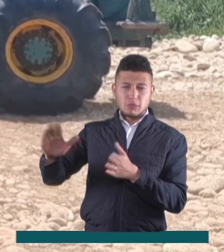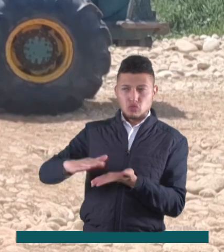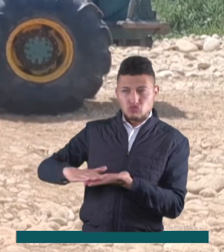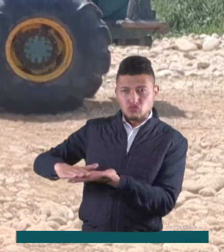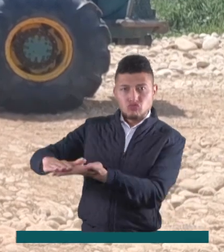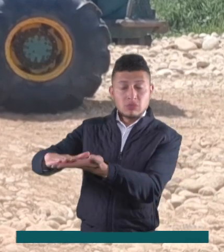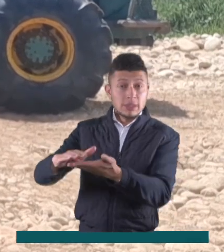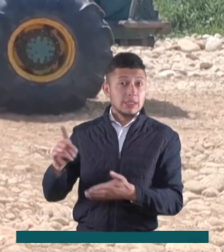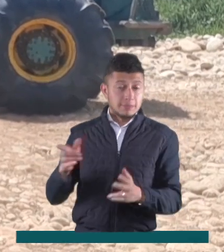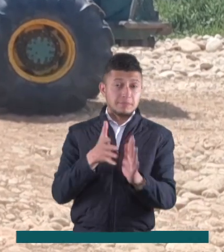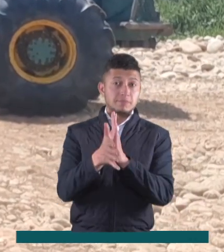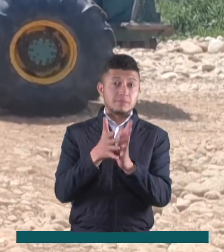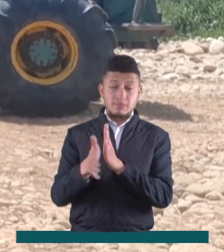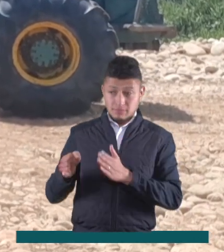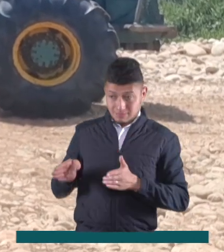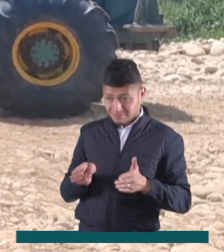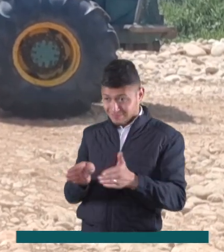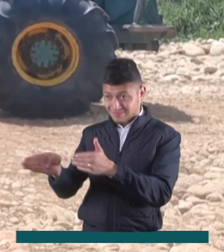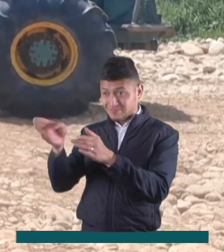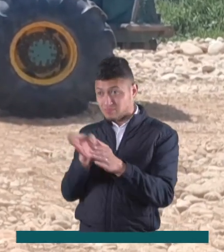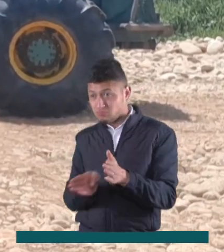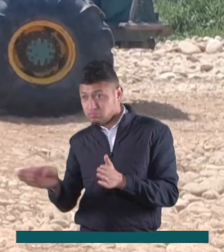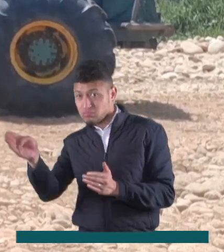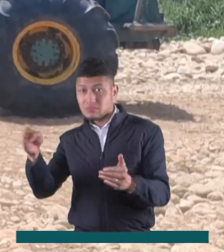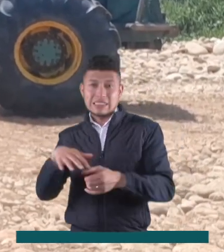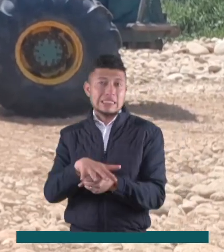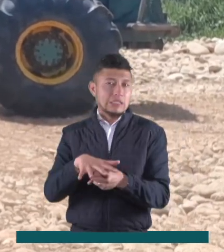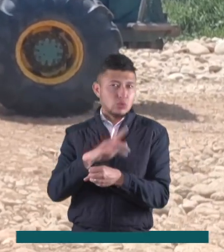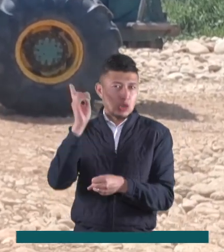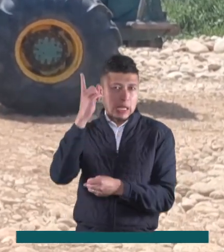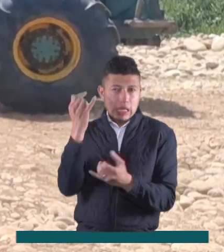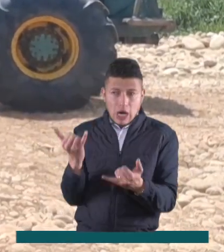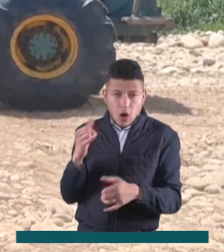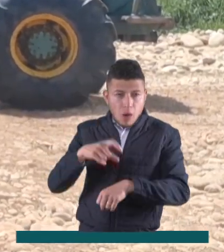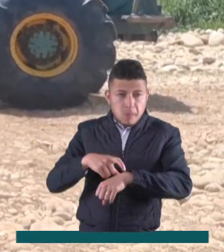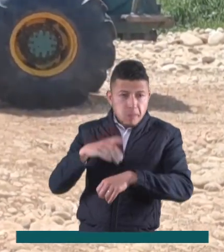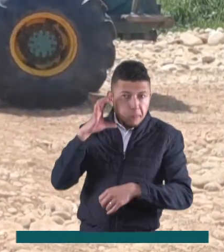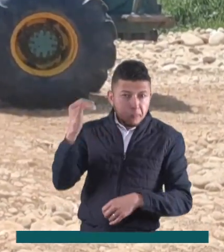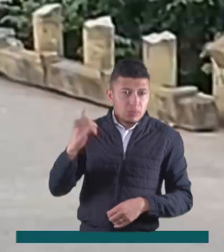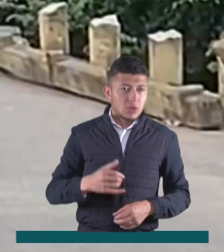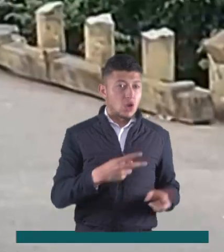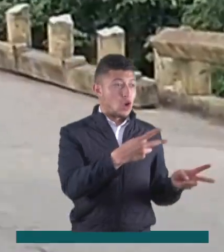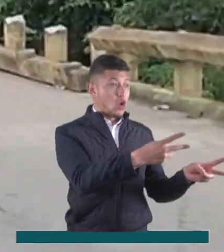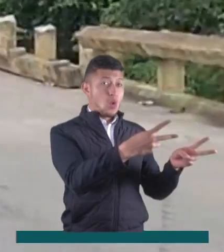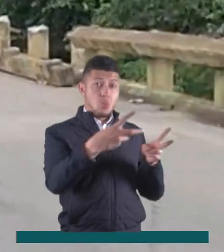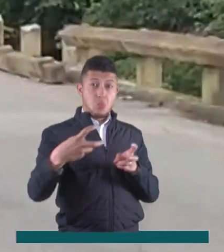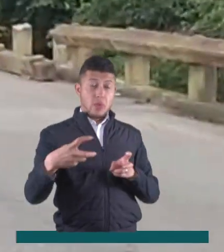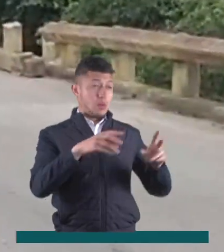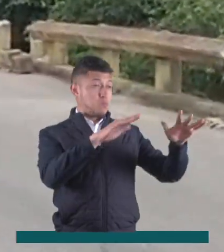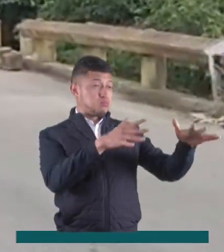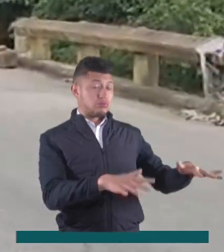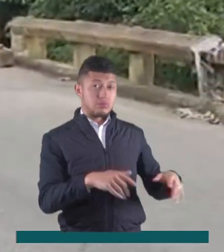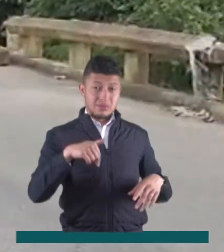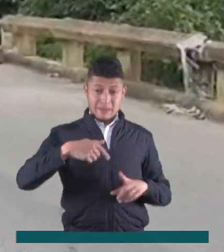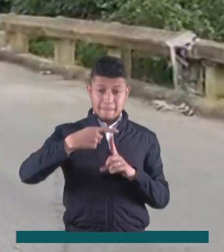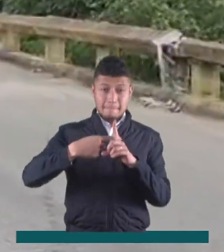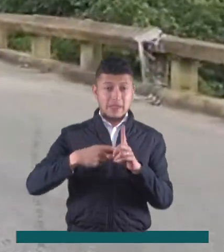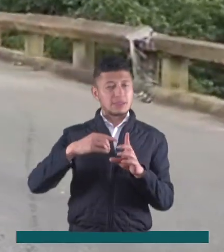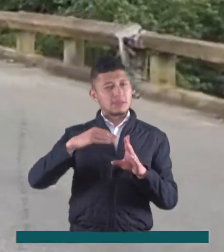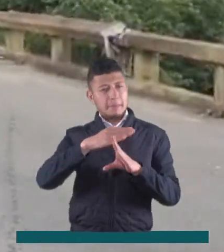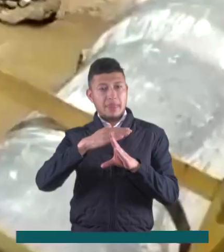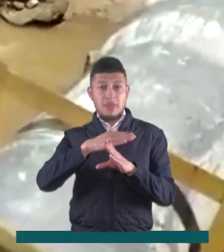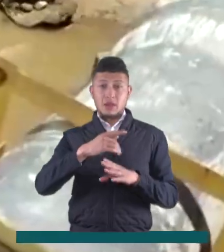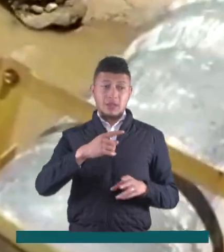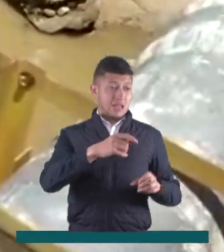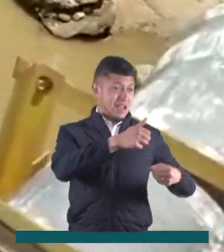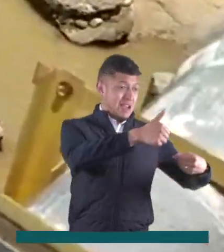departamentos. Les contamos sobre el estado de estas vías y la situación general hasta el momento. El puente Román Basurto colapsó a mediados de mes,